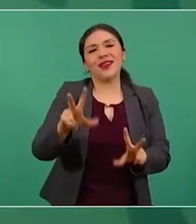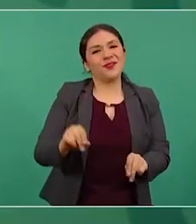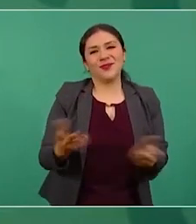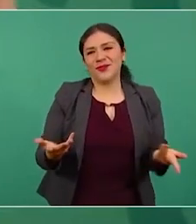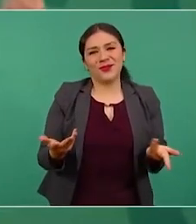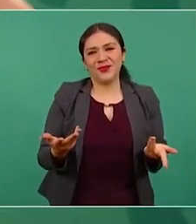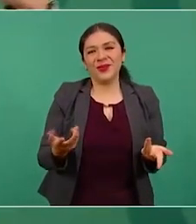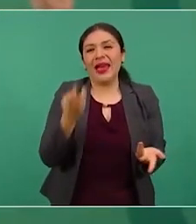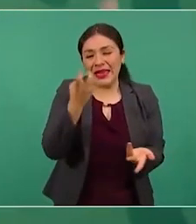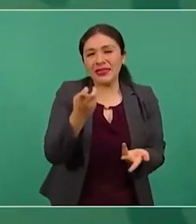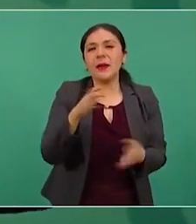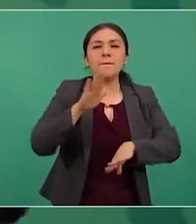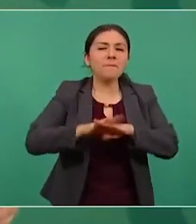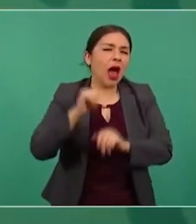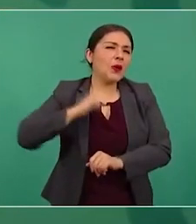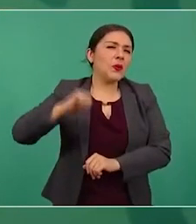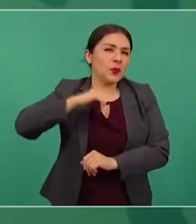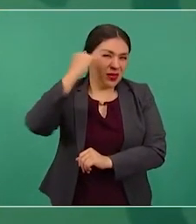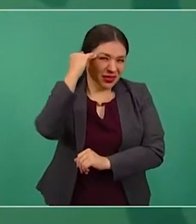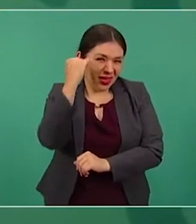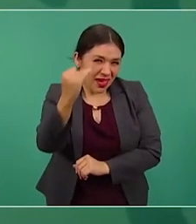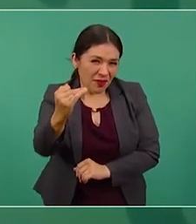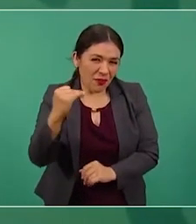Es que durante mucho tiempo